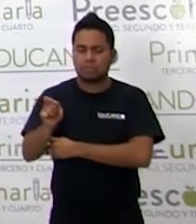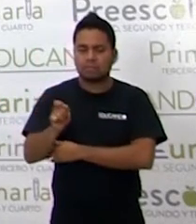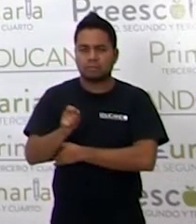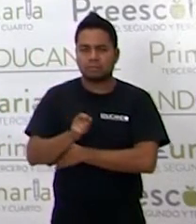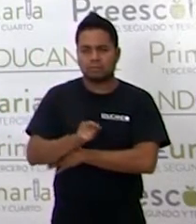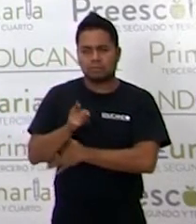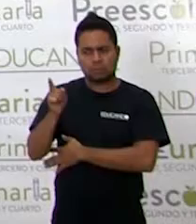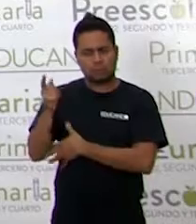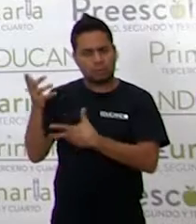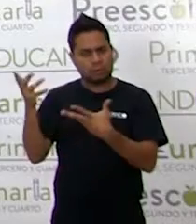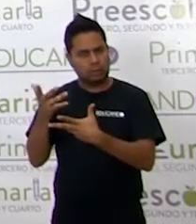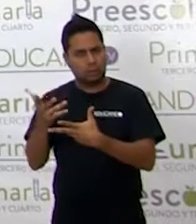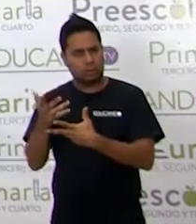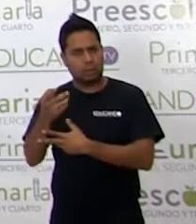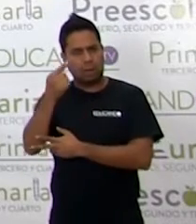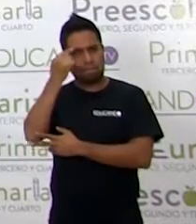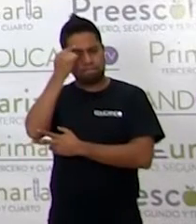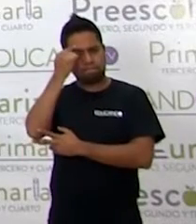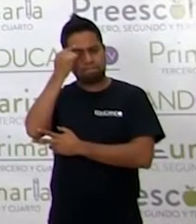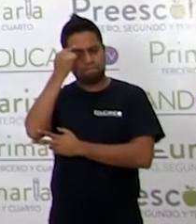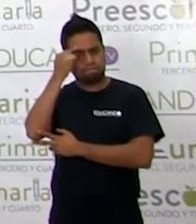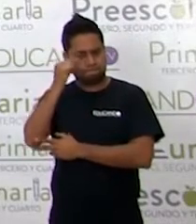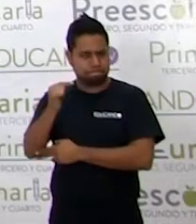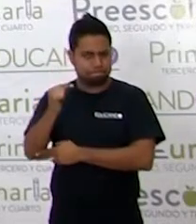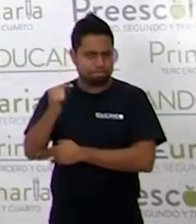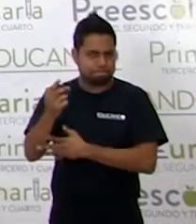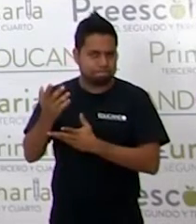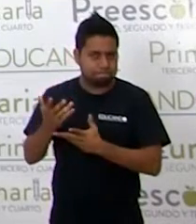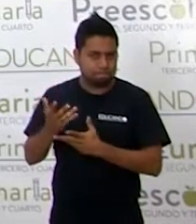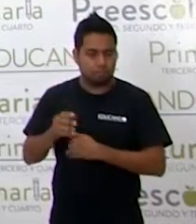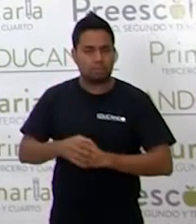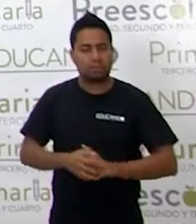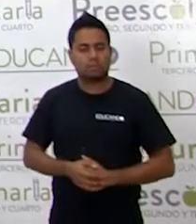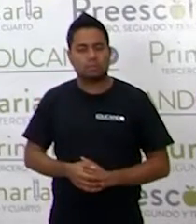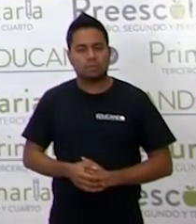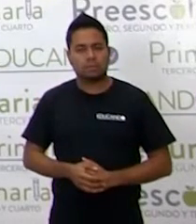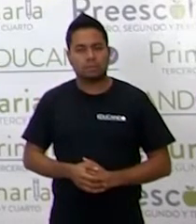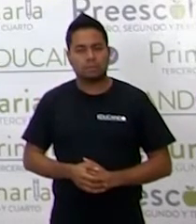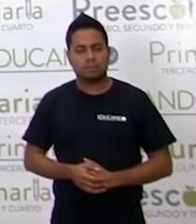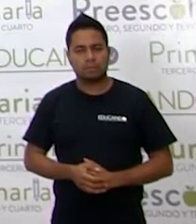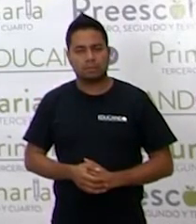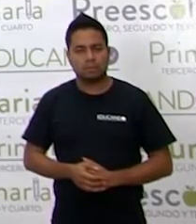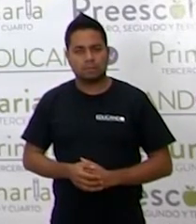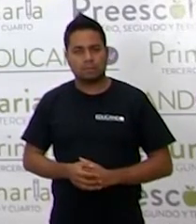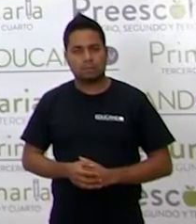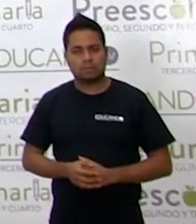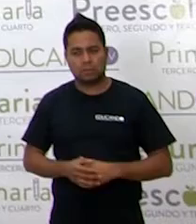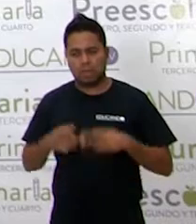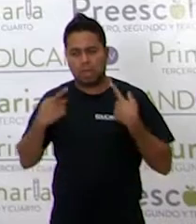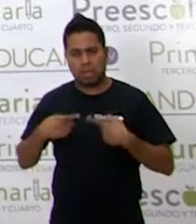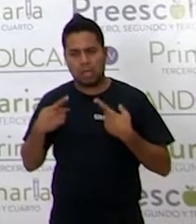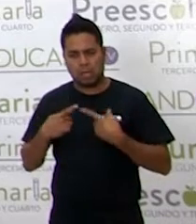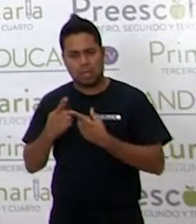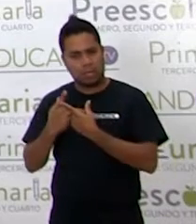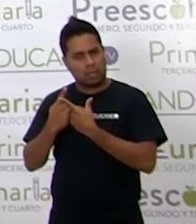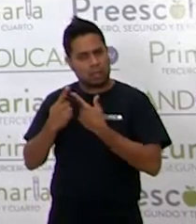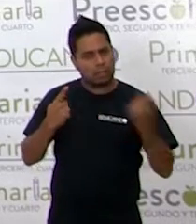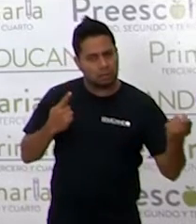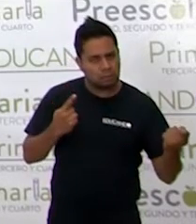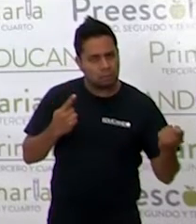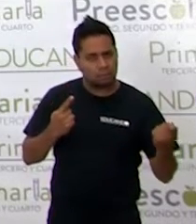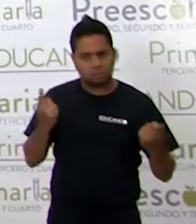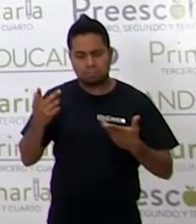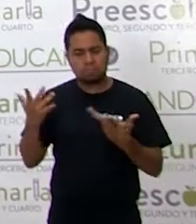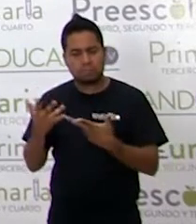¿Ustedes qué hacen para asustar a los humanos? Y entonces,